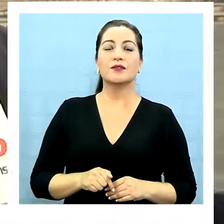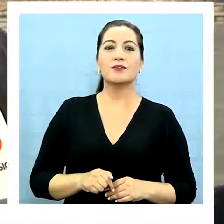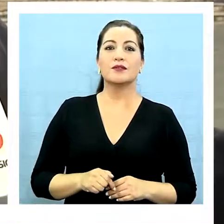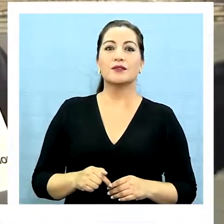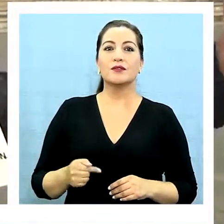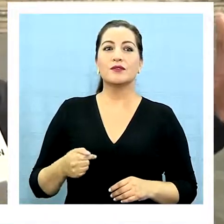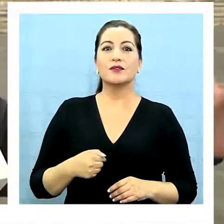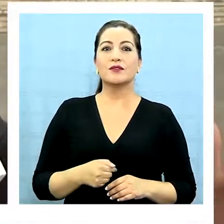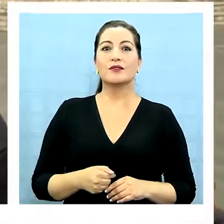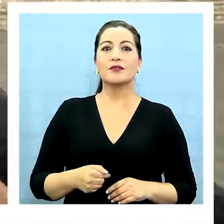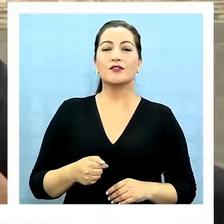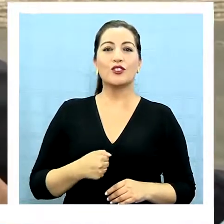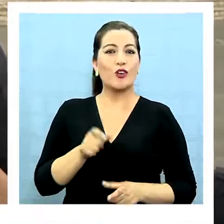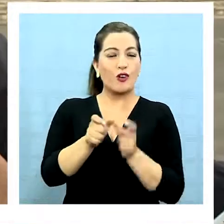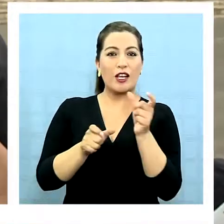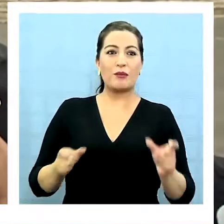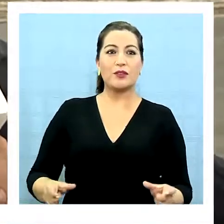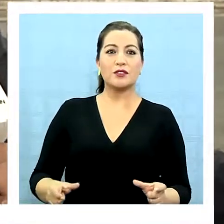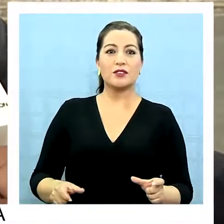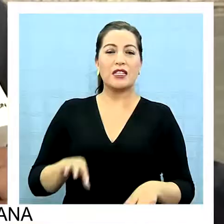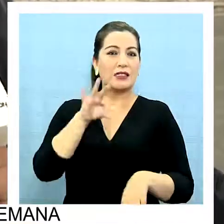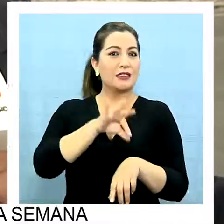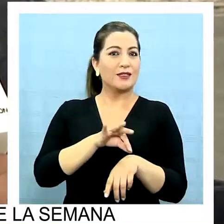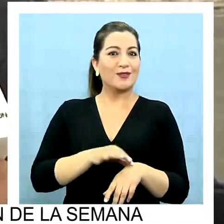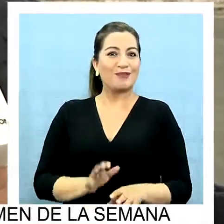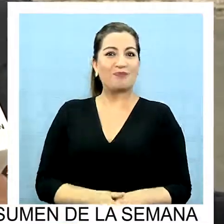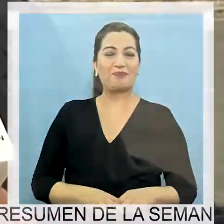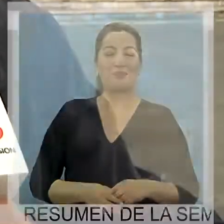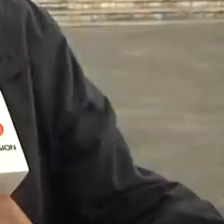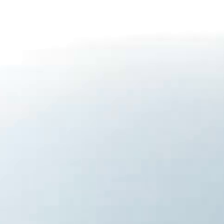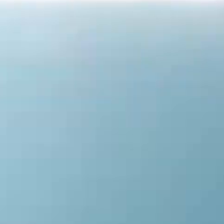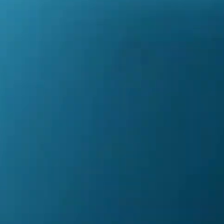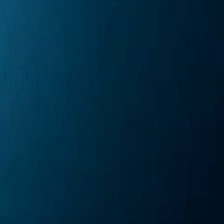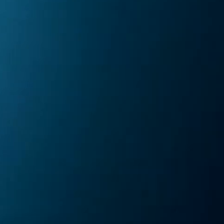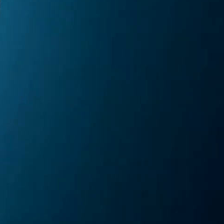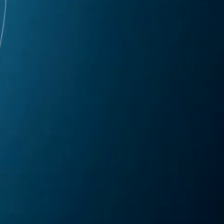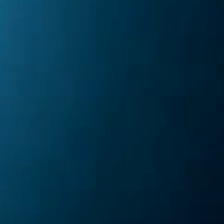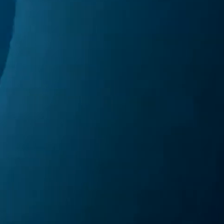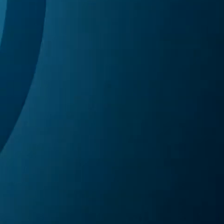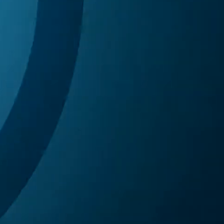estoy en desacuerdo contigo nomás, yo estoy con el pueblo. Salud, educación y vivienda.